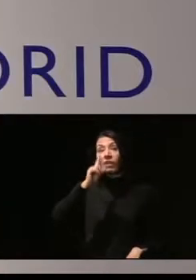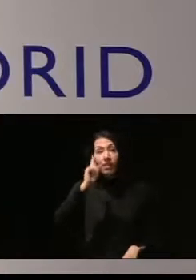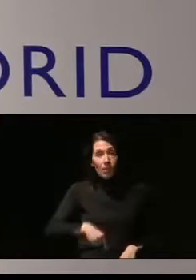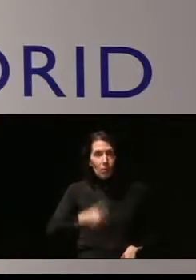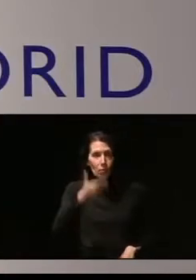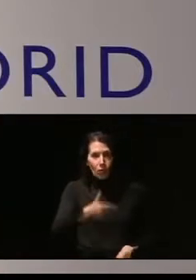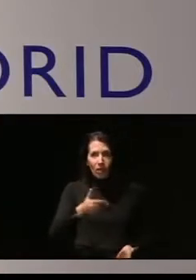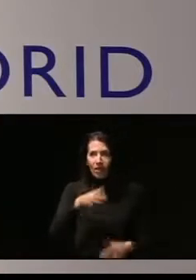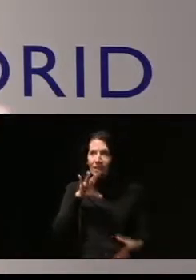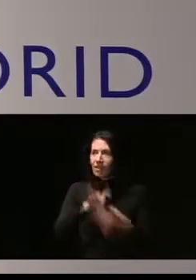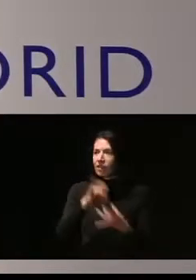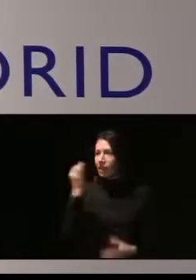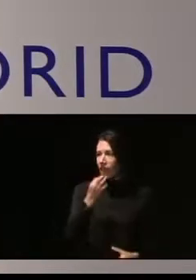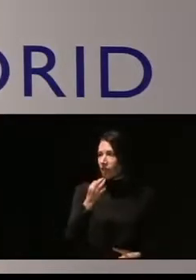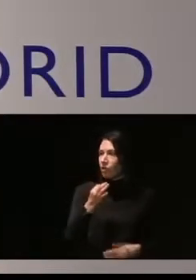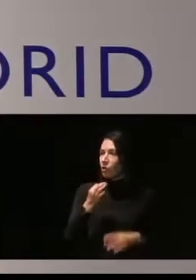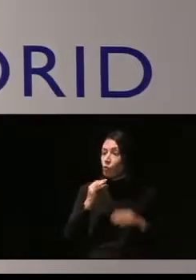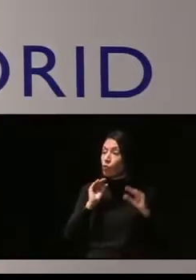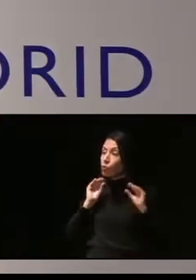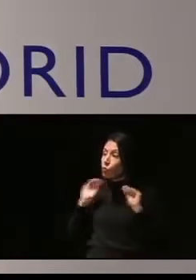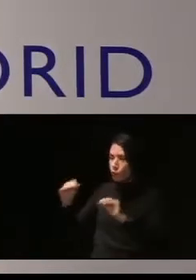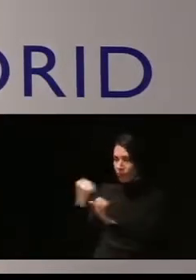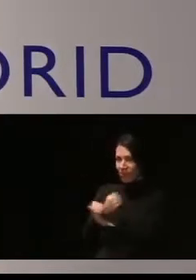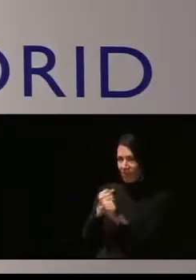tan importantes su trabajo.